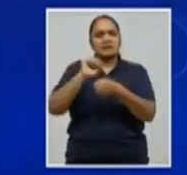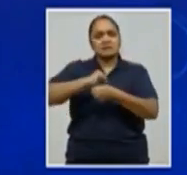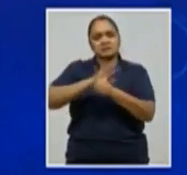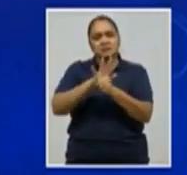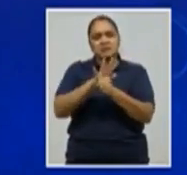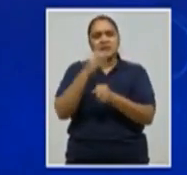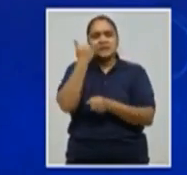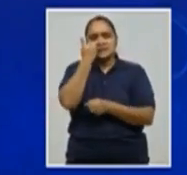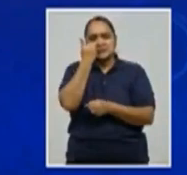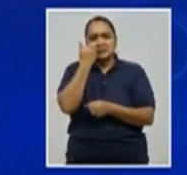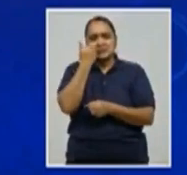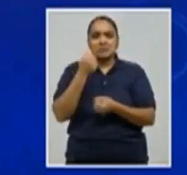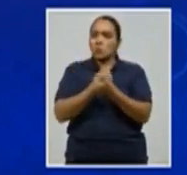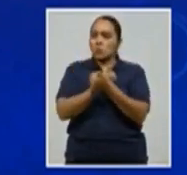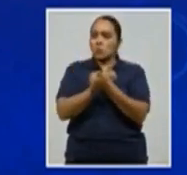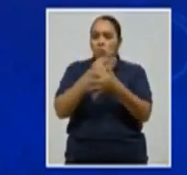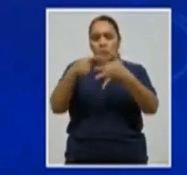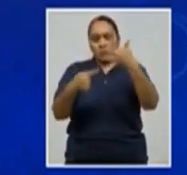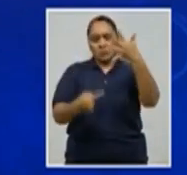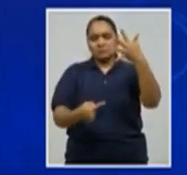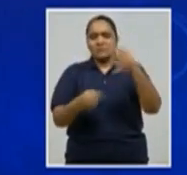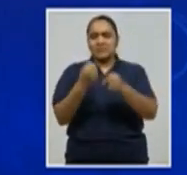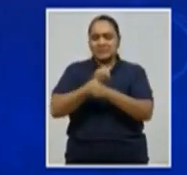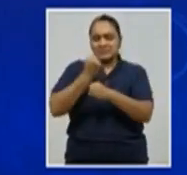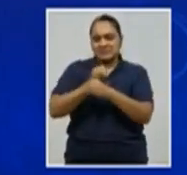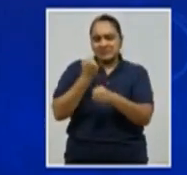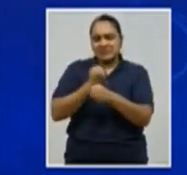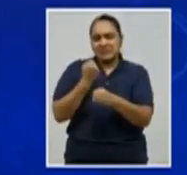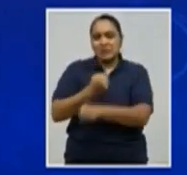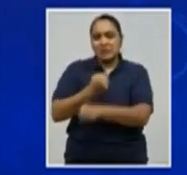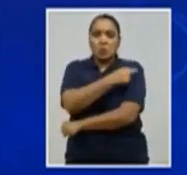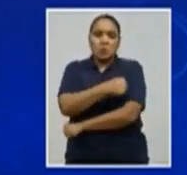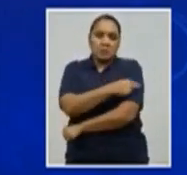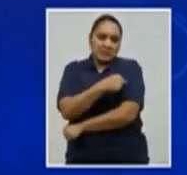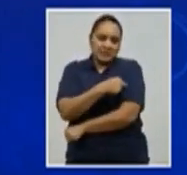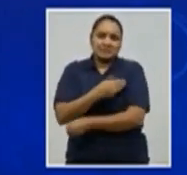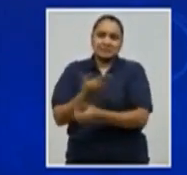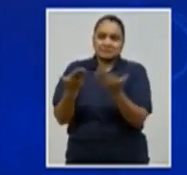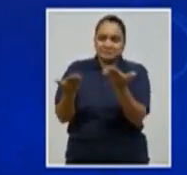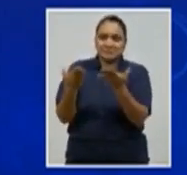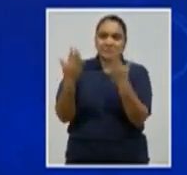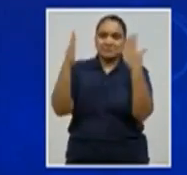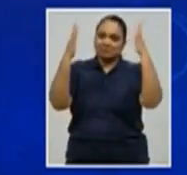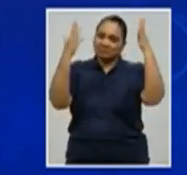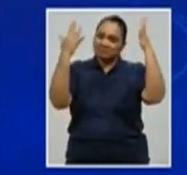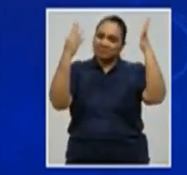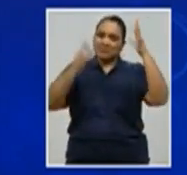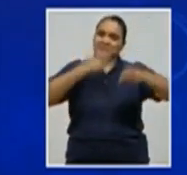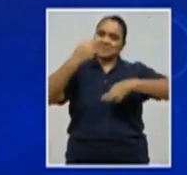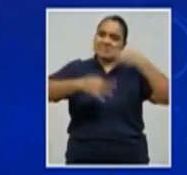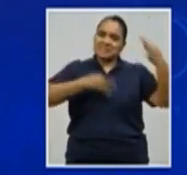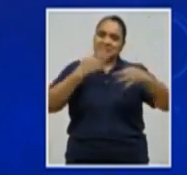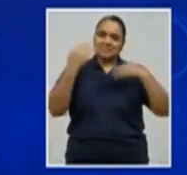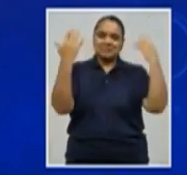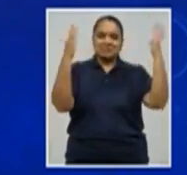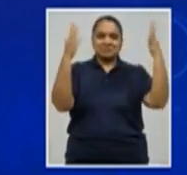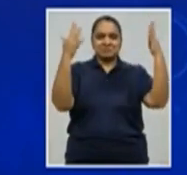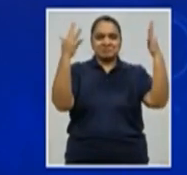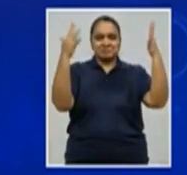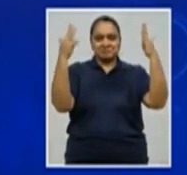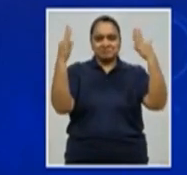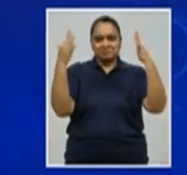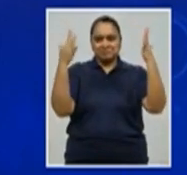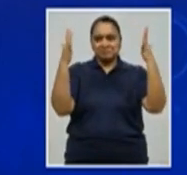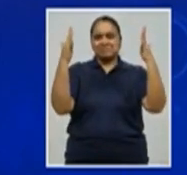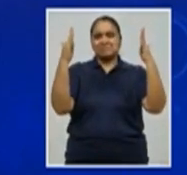Nuestro reconocimiento por toda esa labor incansable que están realizando. Felicidades y un reconocimiento